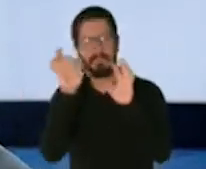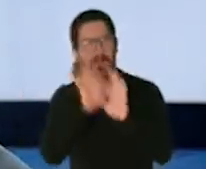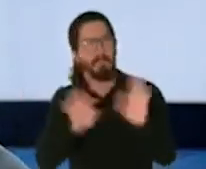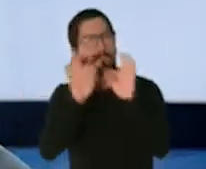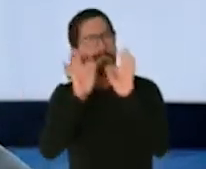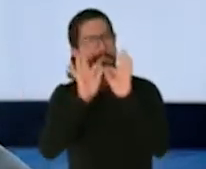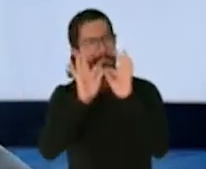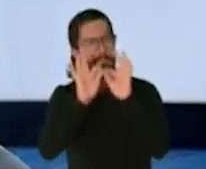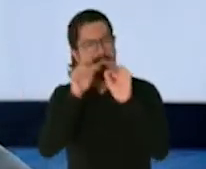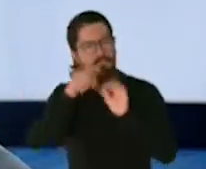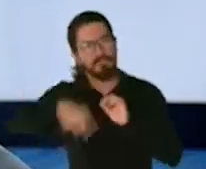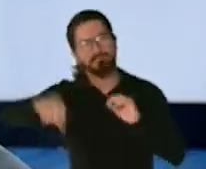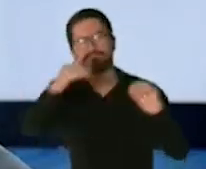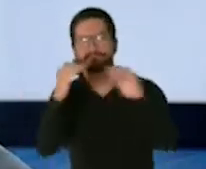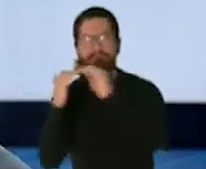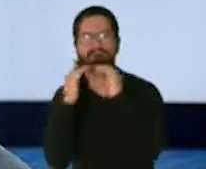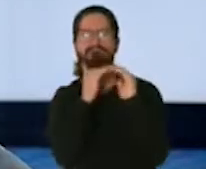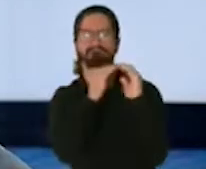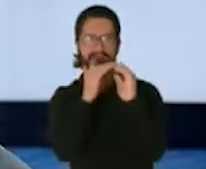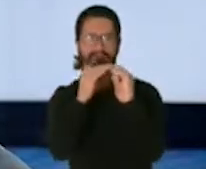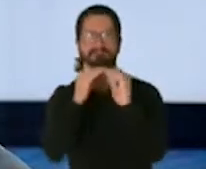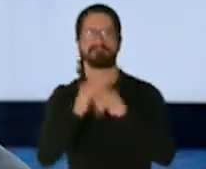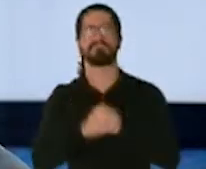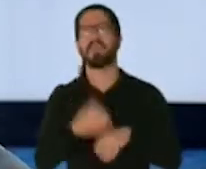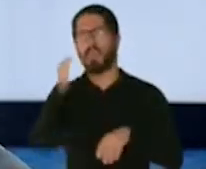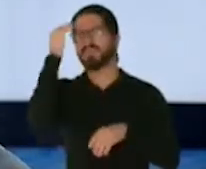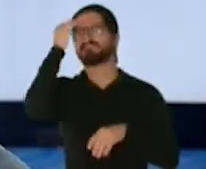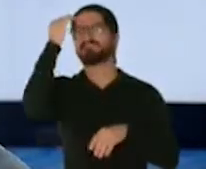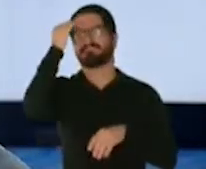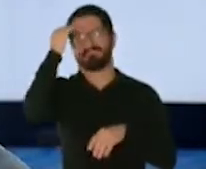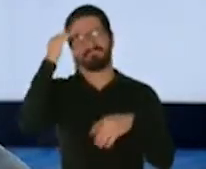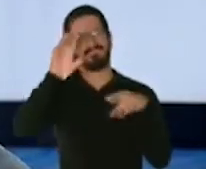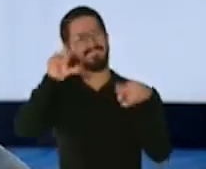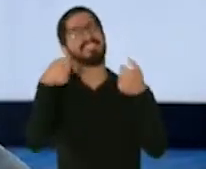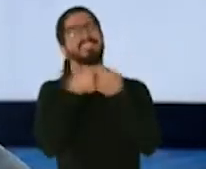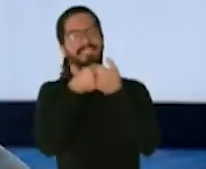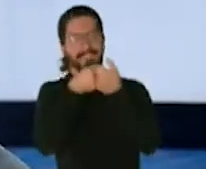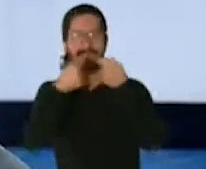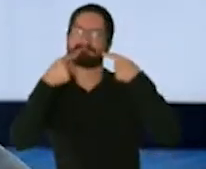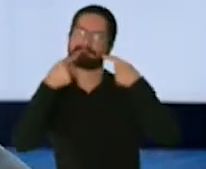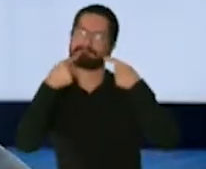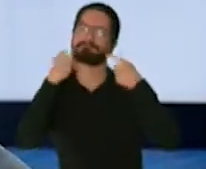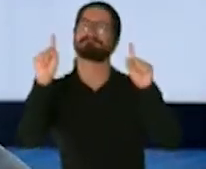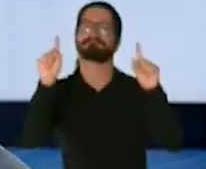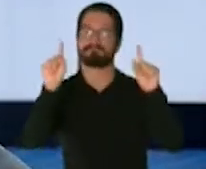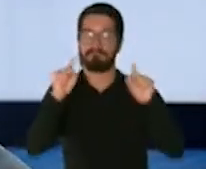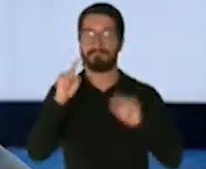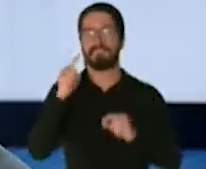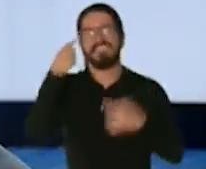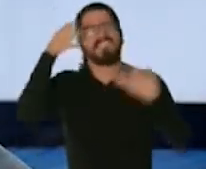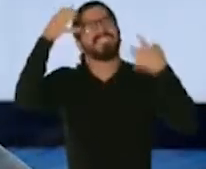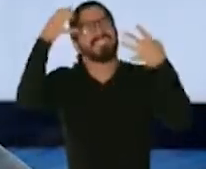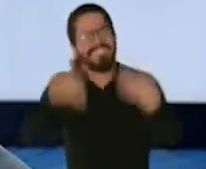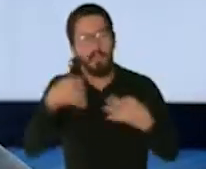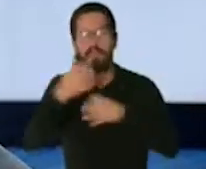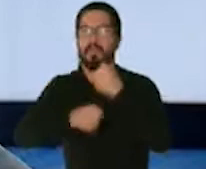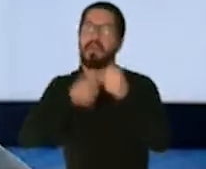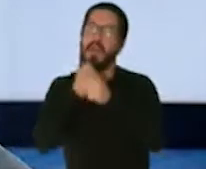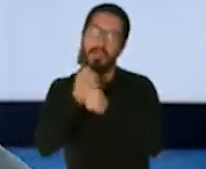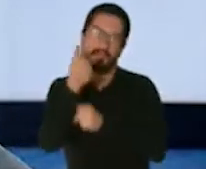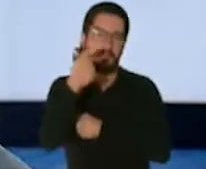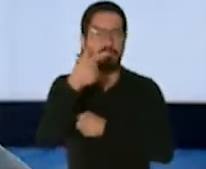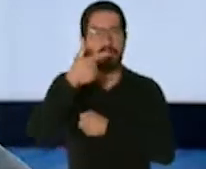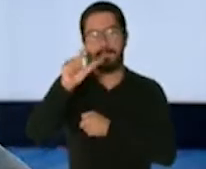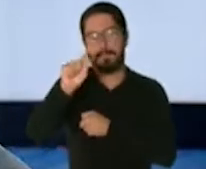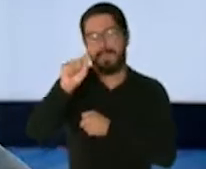Y así será. Yo sé que vamos a vencer este reto, yo sé que el año 2021 va a ser un mejor año. Este año fue bien